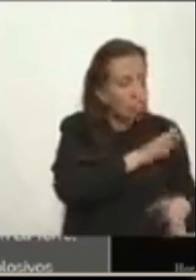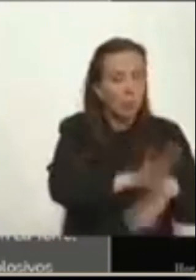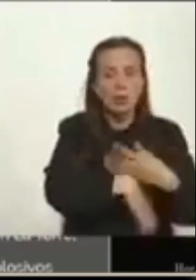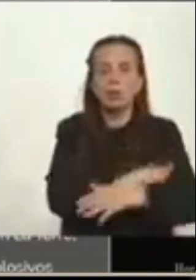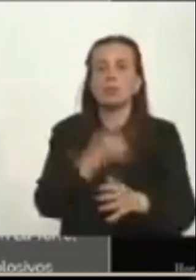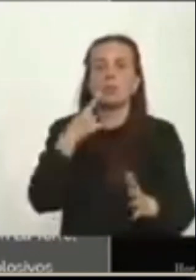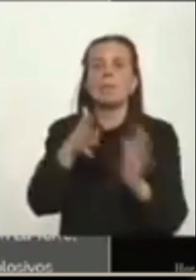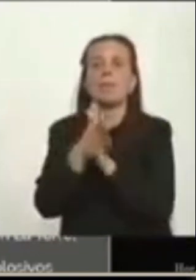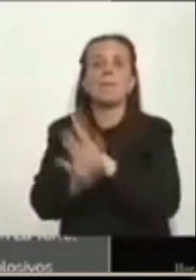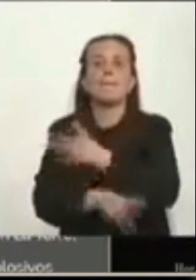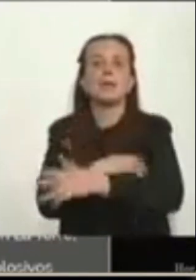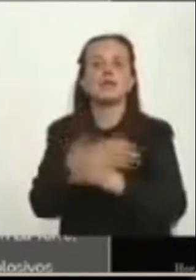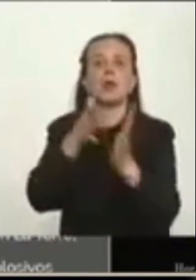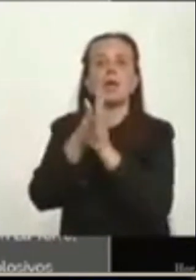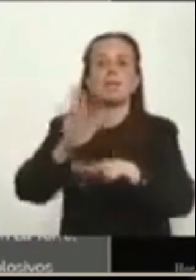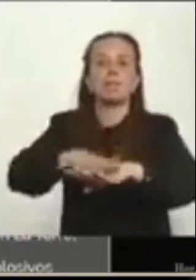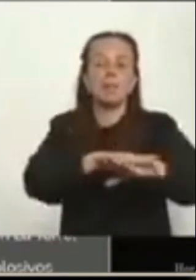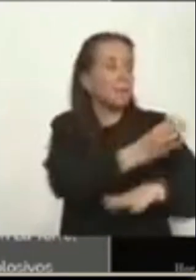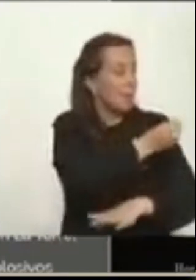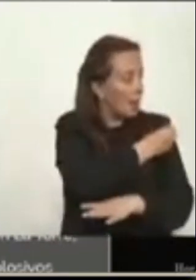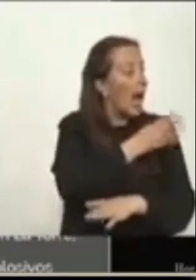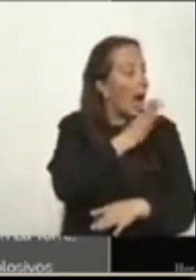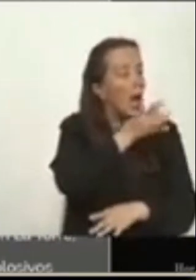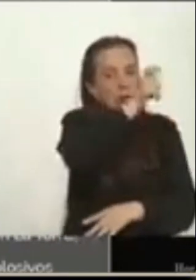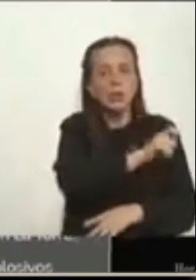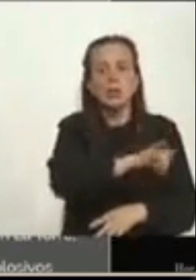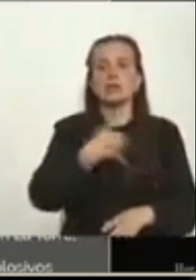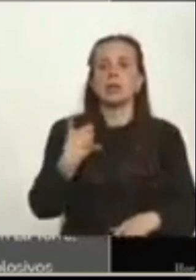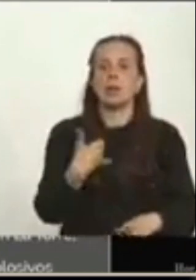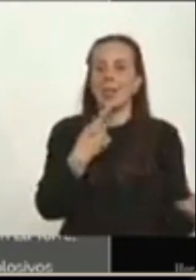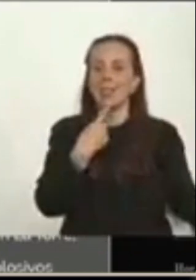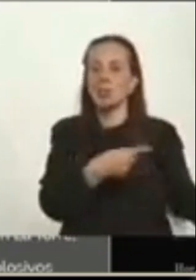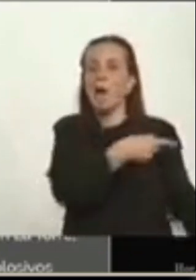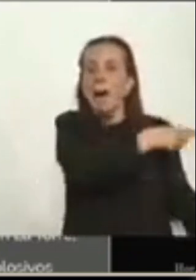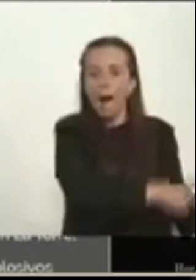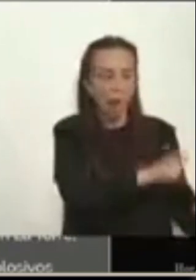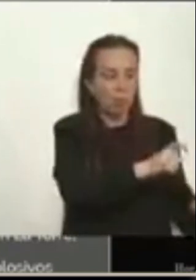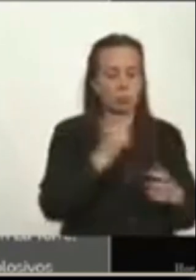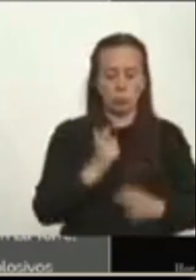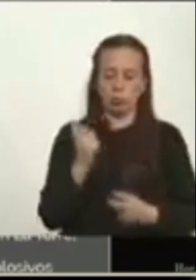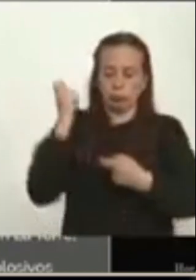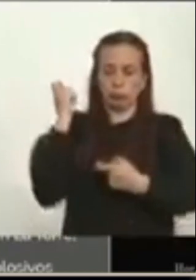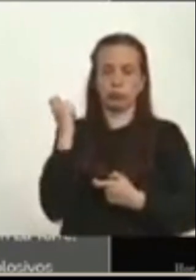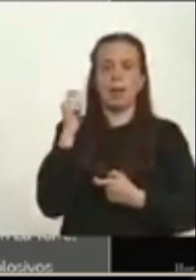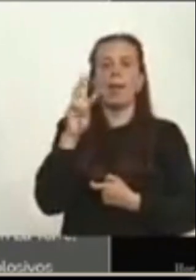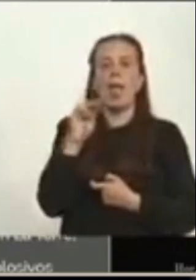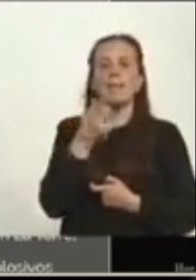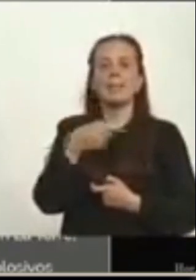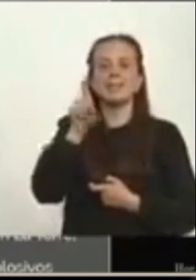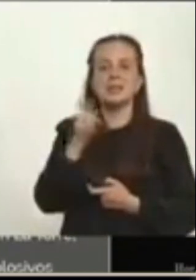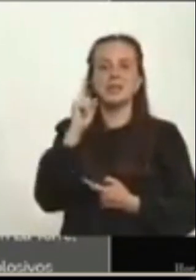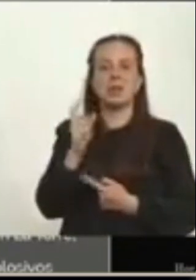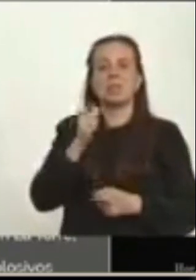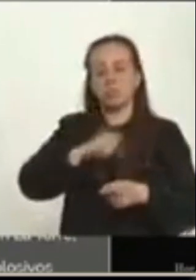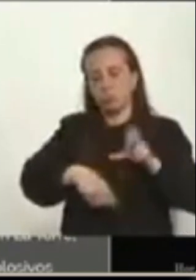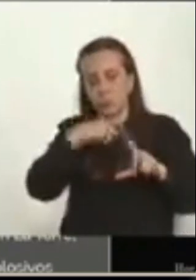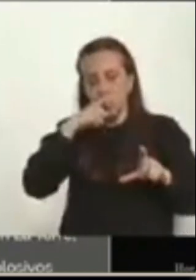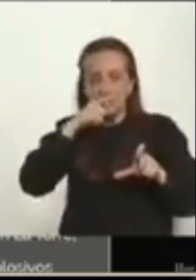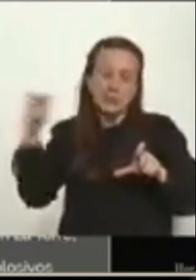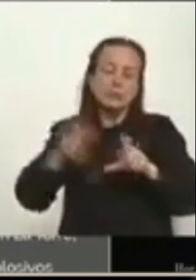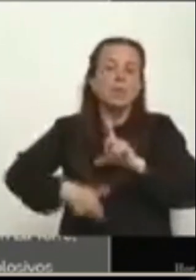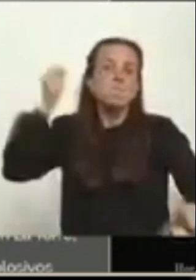transmitió el ministro. Que Flower Trompeta tenía además en su poder un fusil M16, lanzagranadas